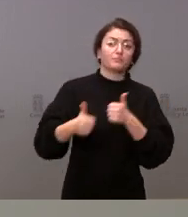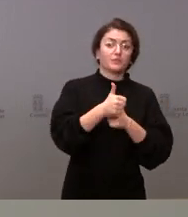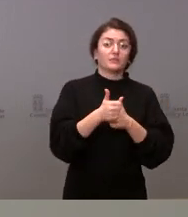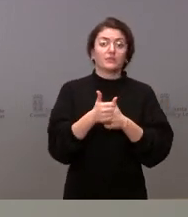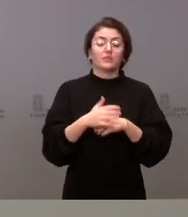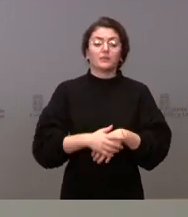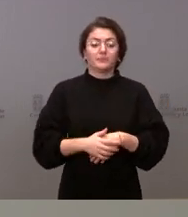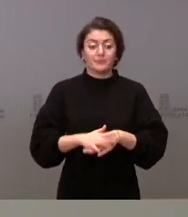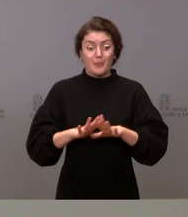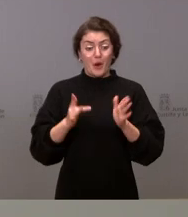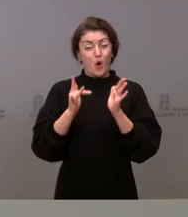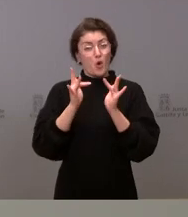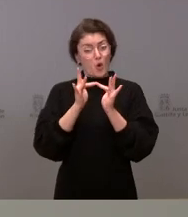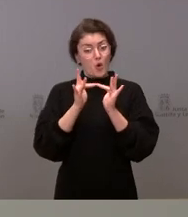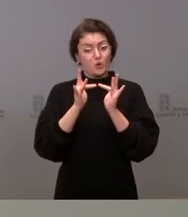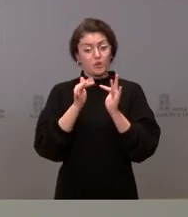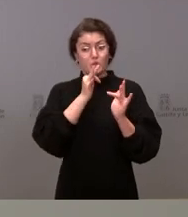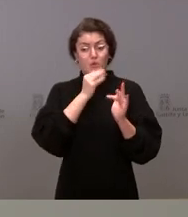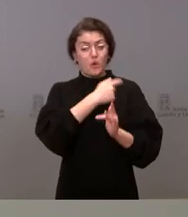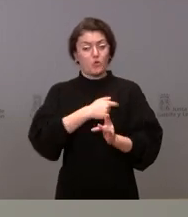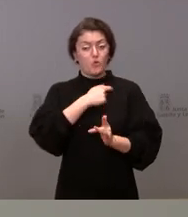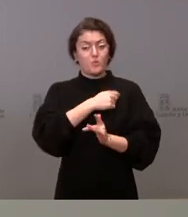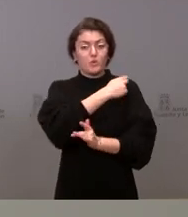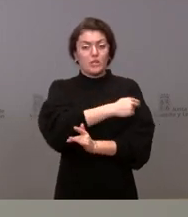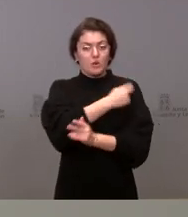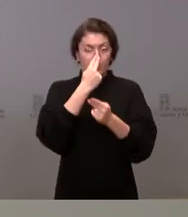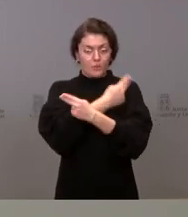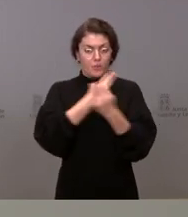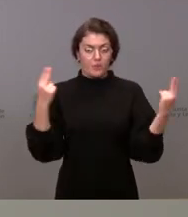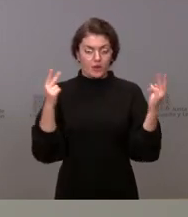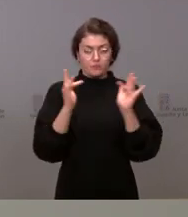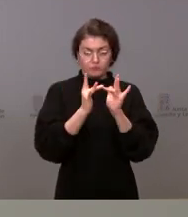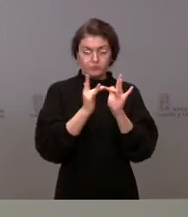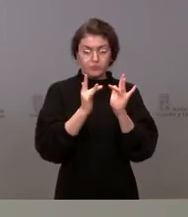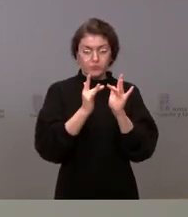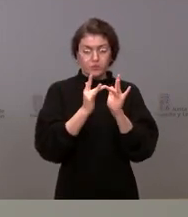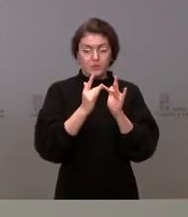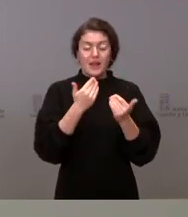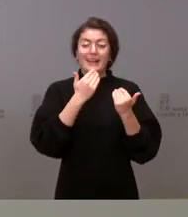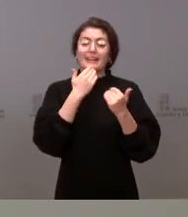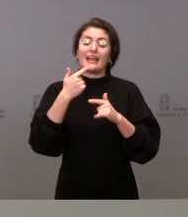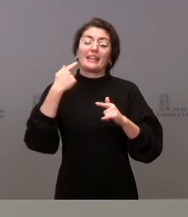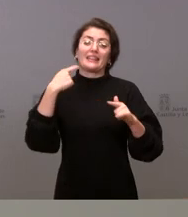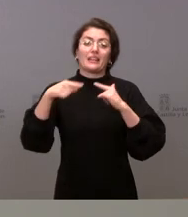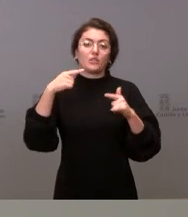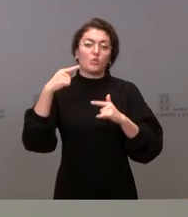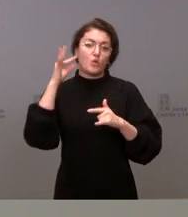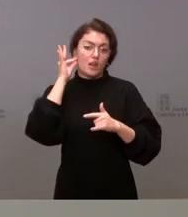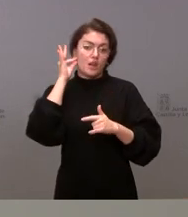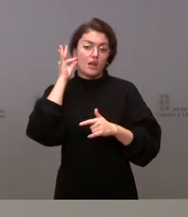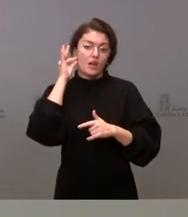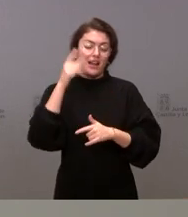contacto con la Comisión de Salud Pública a través de nuestra directora general de Salud Pública y en revisión constante de